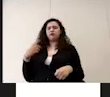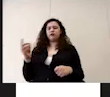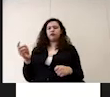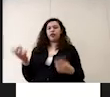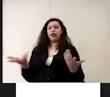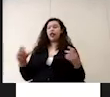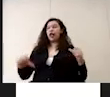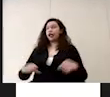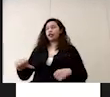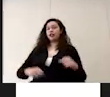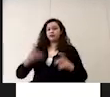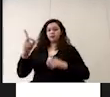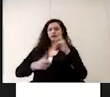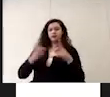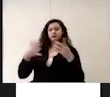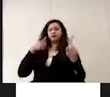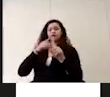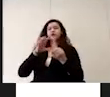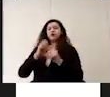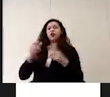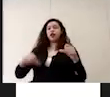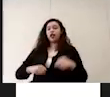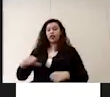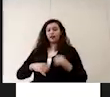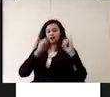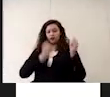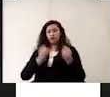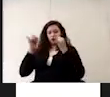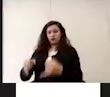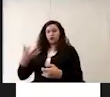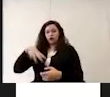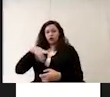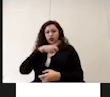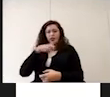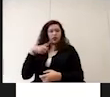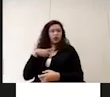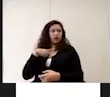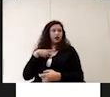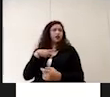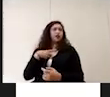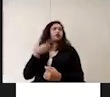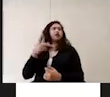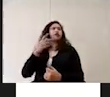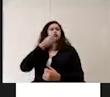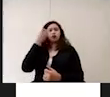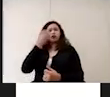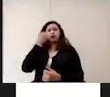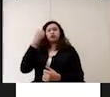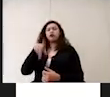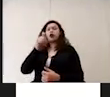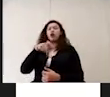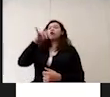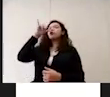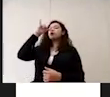deportivas es hacer actividades individuales y cada alumno debe llevar su botella de agua